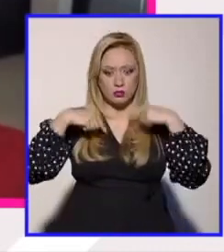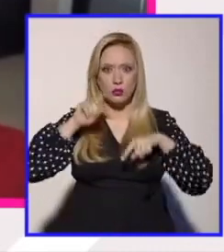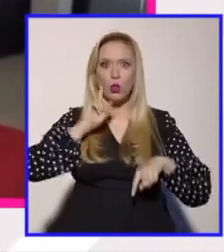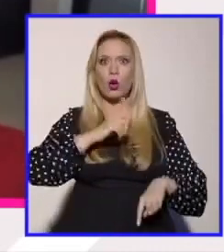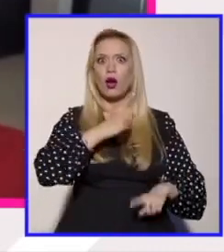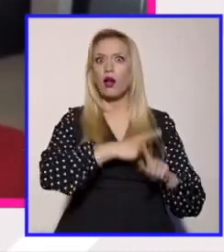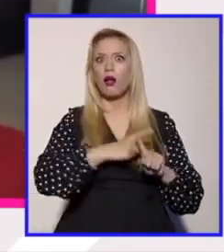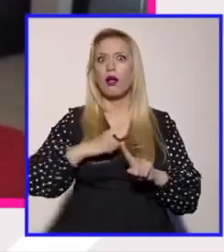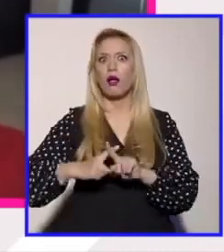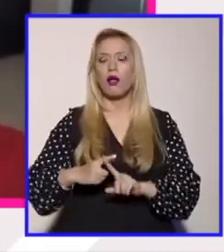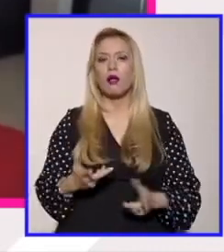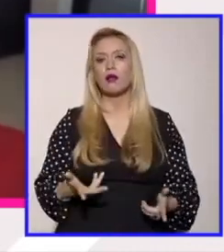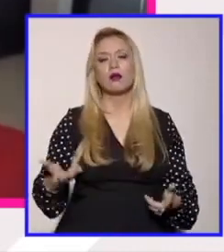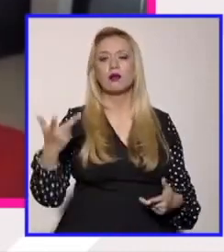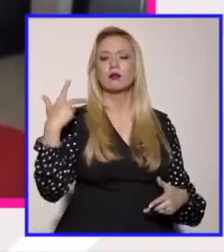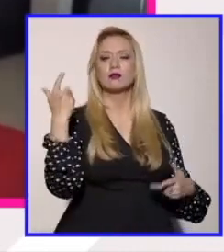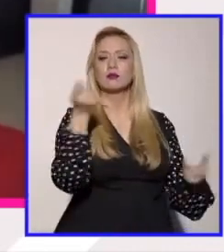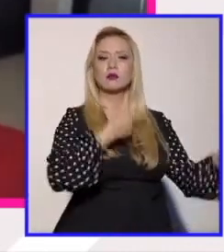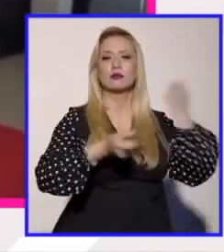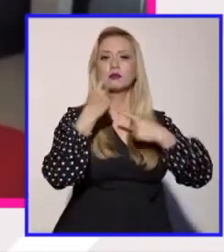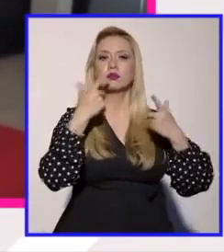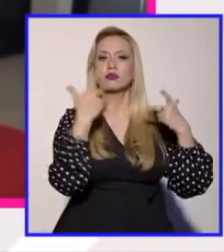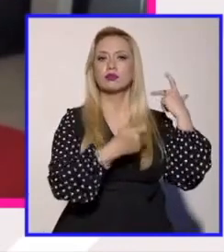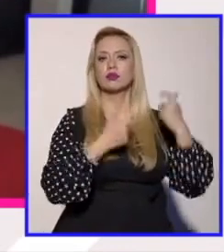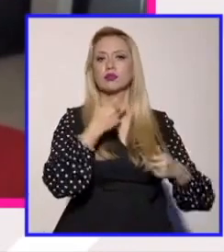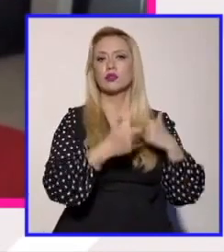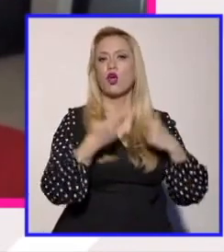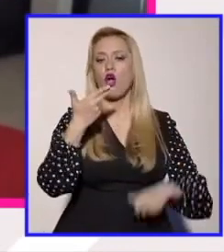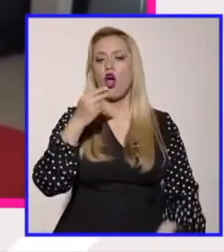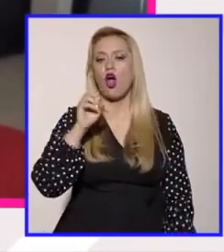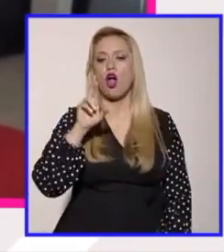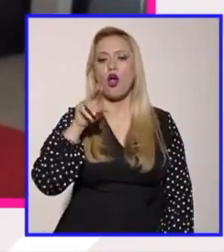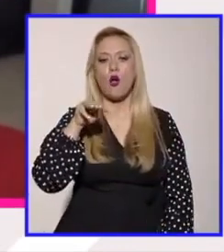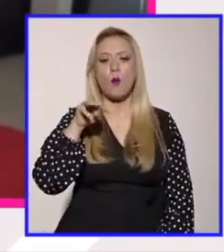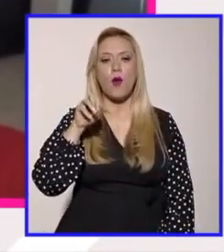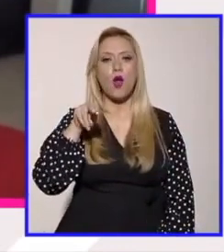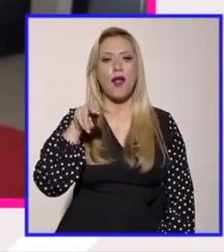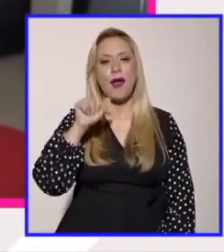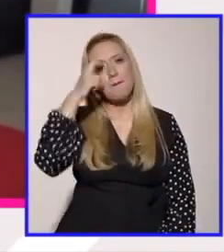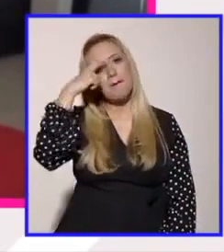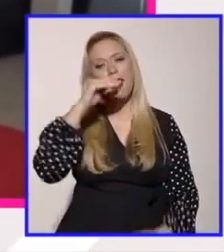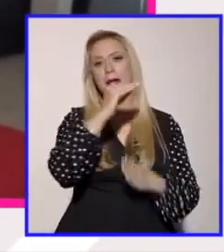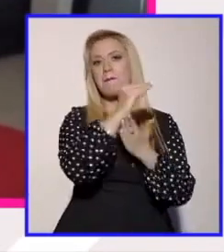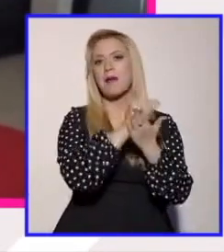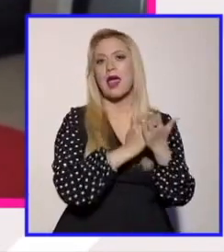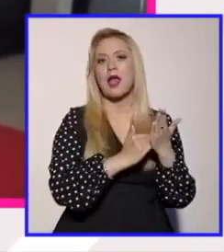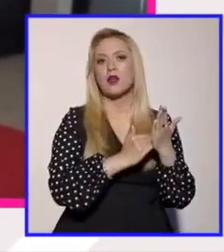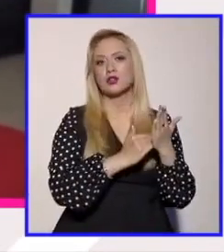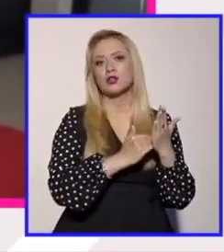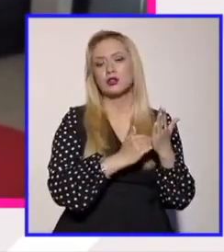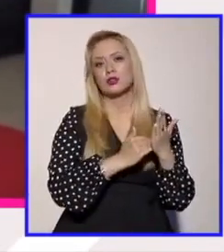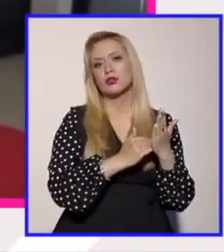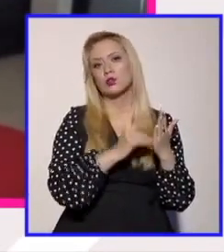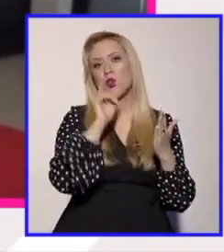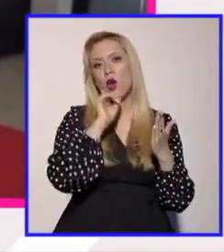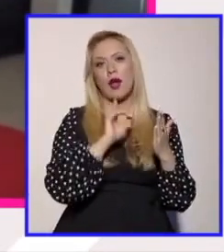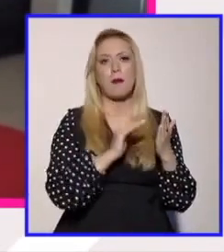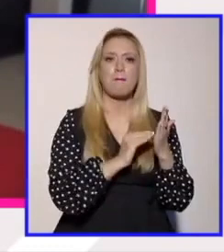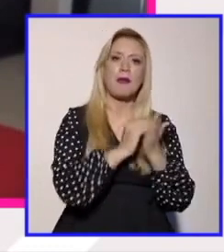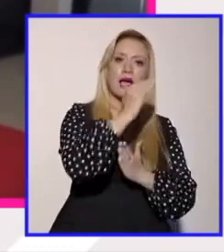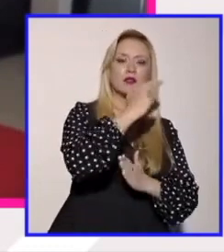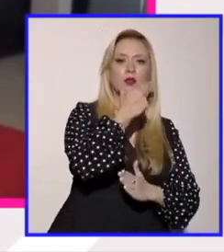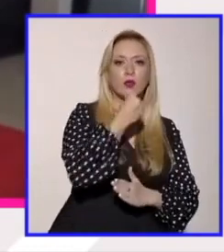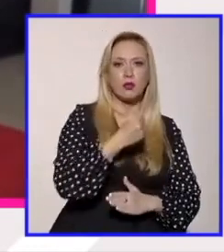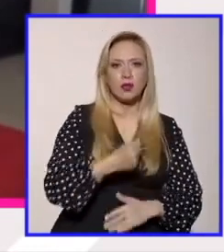celebran que se haya hormonado y modificado su cuerpo. Como que sea un poco de, qué impresión, como que cuando se trata de mujeres toca